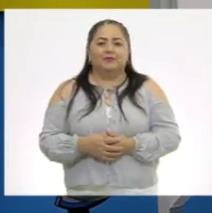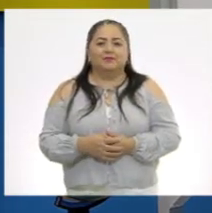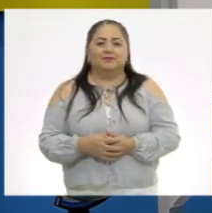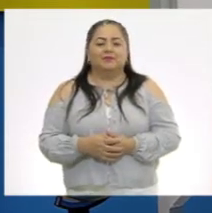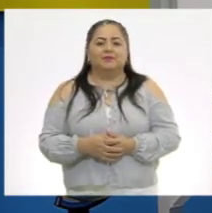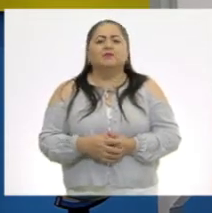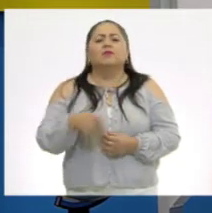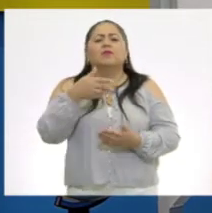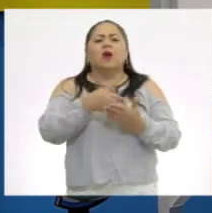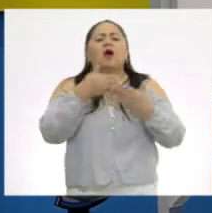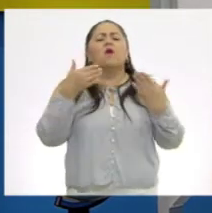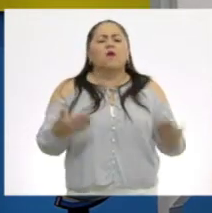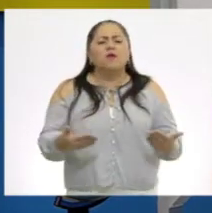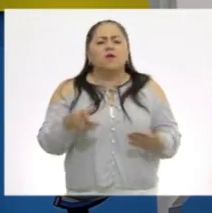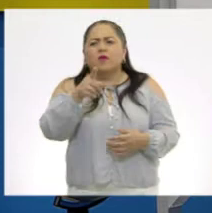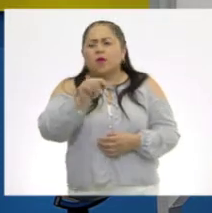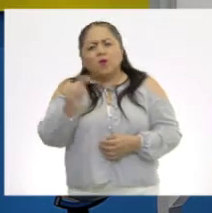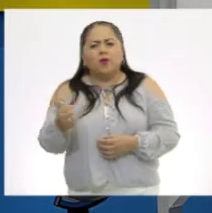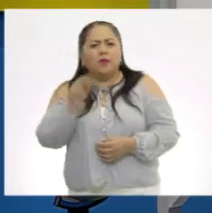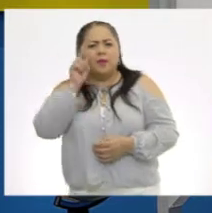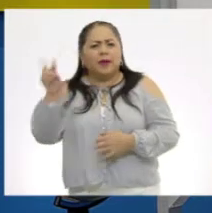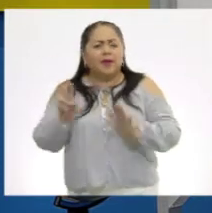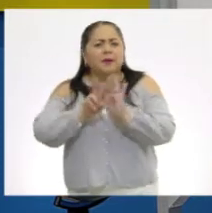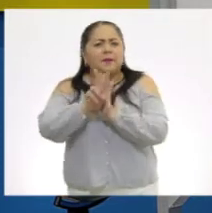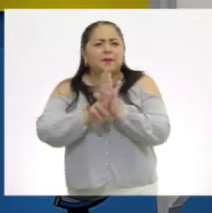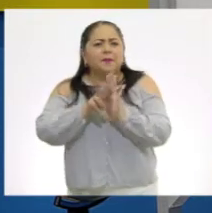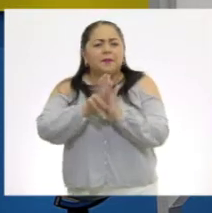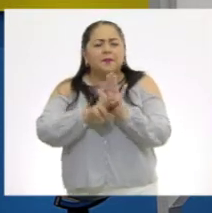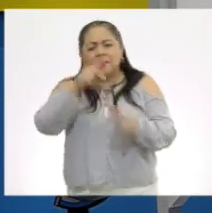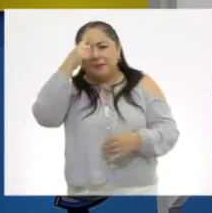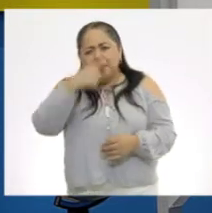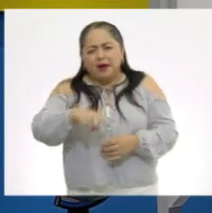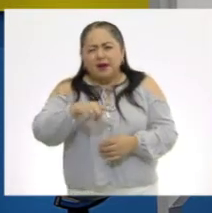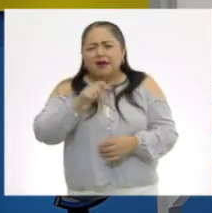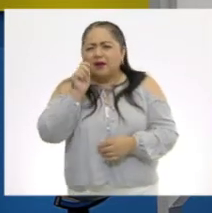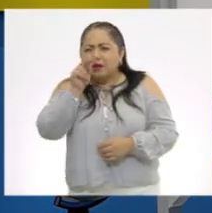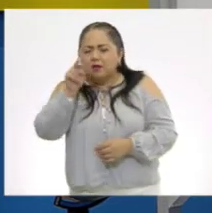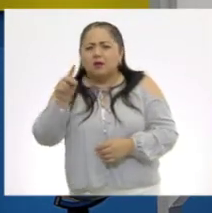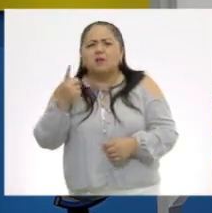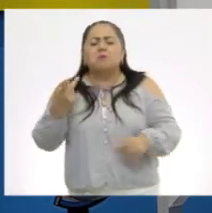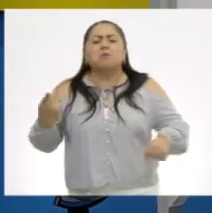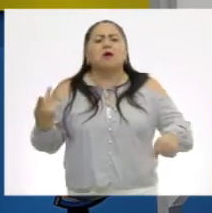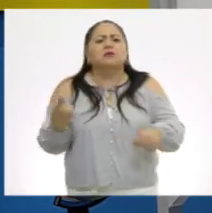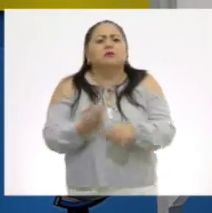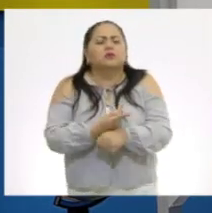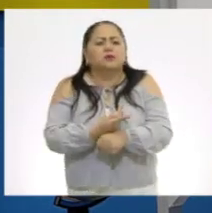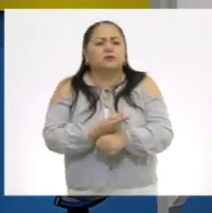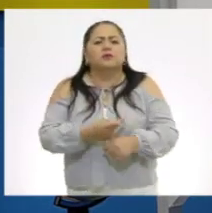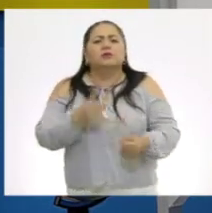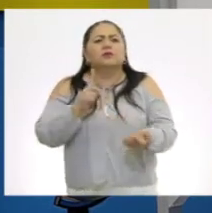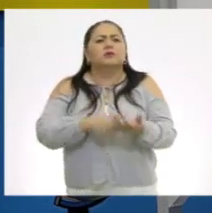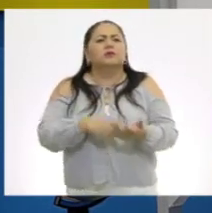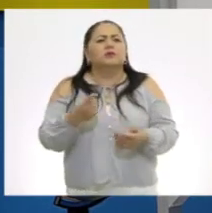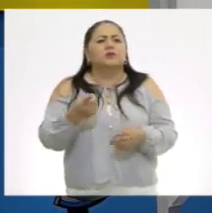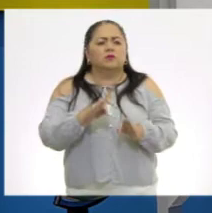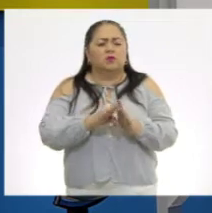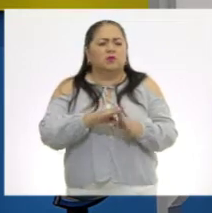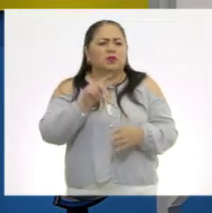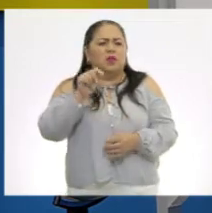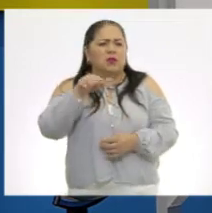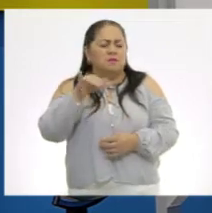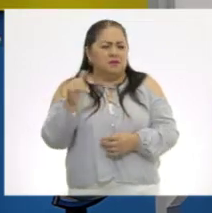¿Qué les parece si ahora vemos el siguiente video para reconocer qué fue lo que pasó? ¿Qué emoción tuvo Tami?